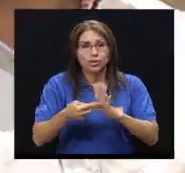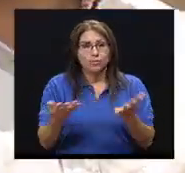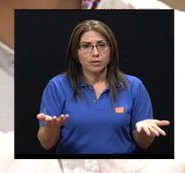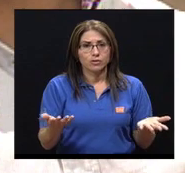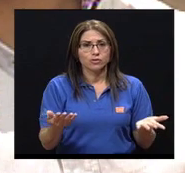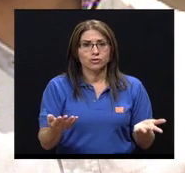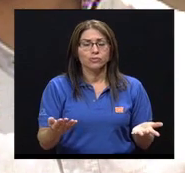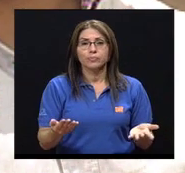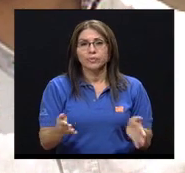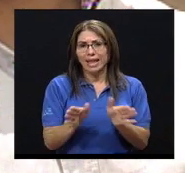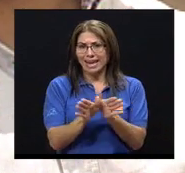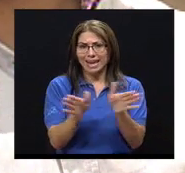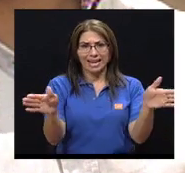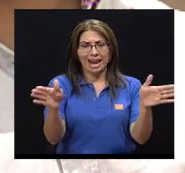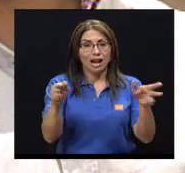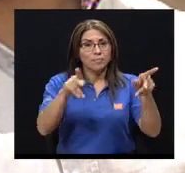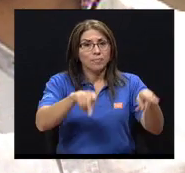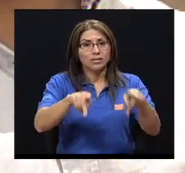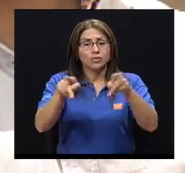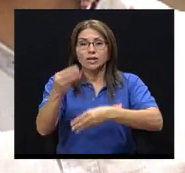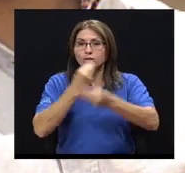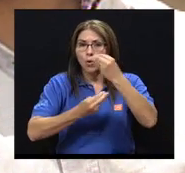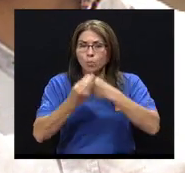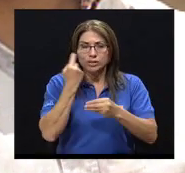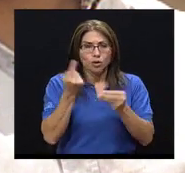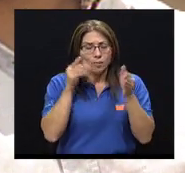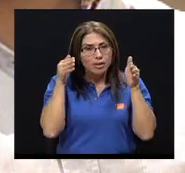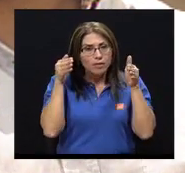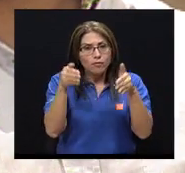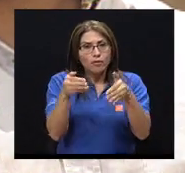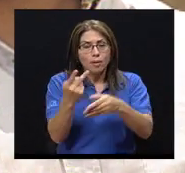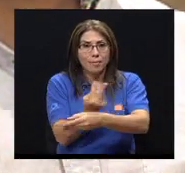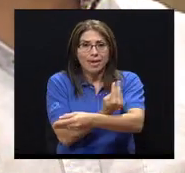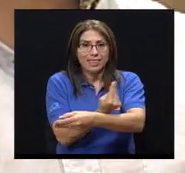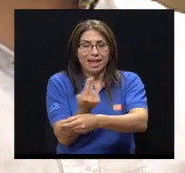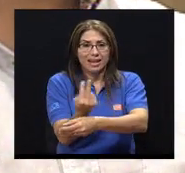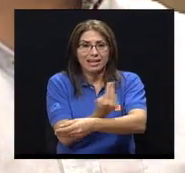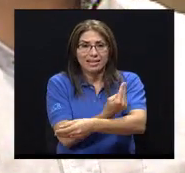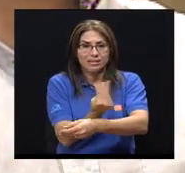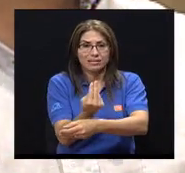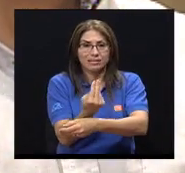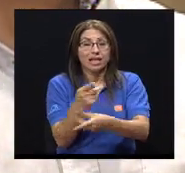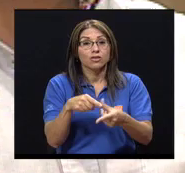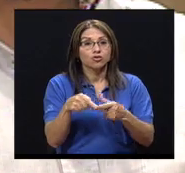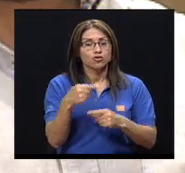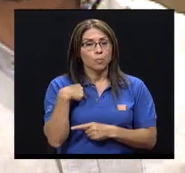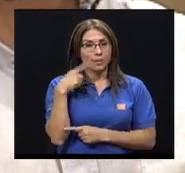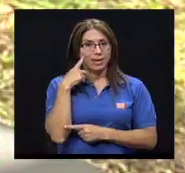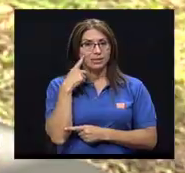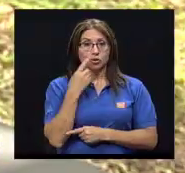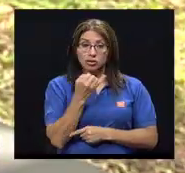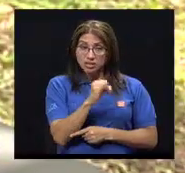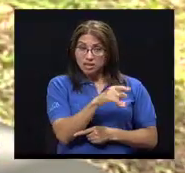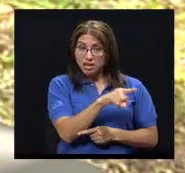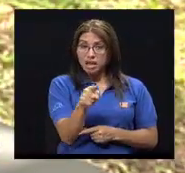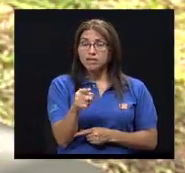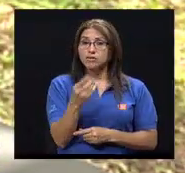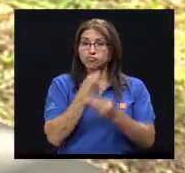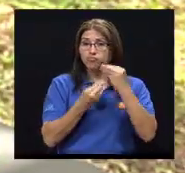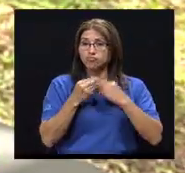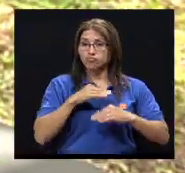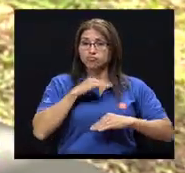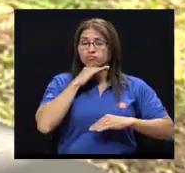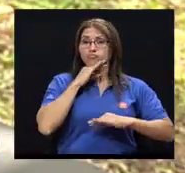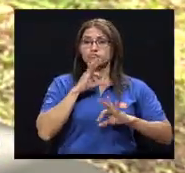En general, para los vegetarianos, vuelvo otra vez, y esto lo diré siempre, si es nutricionalmente adecuada, no deberíamos por qué tener ninguna